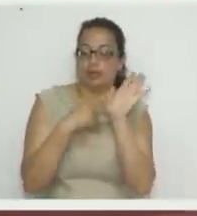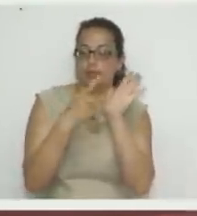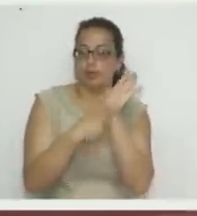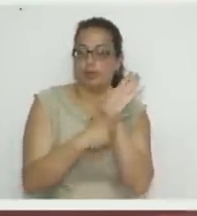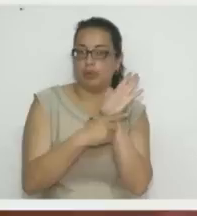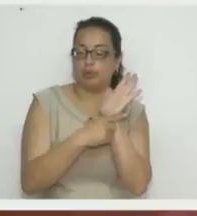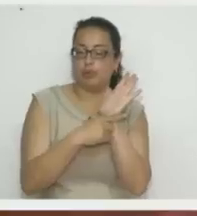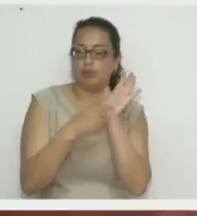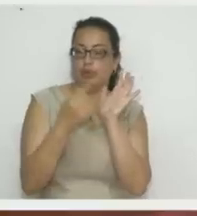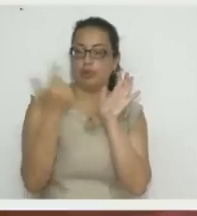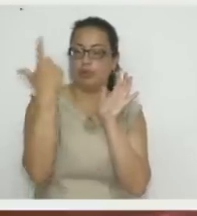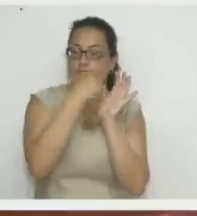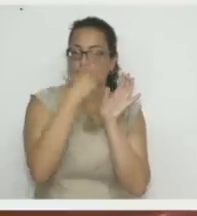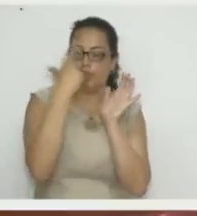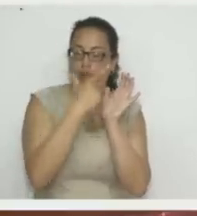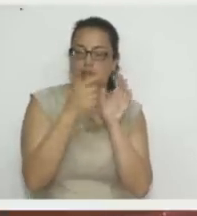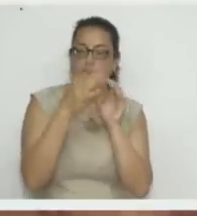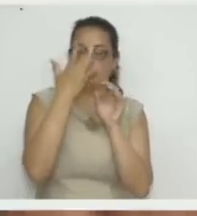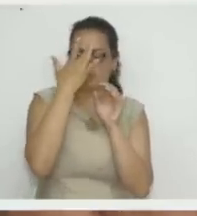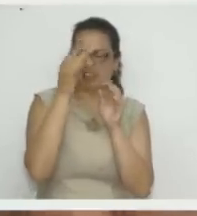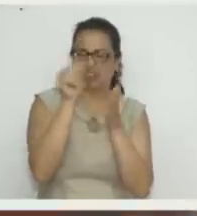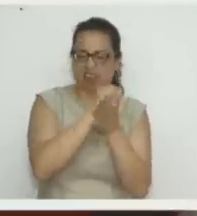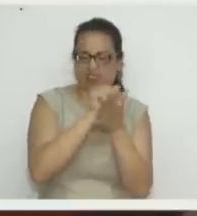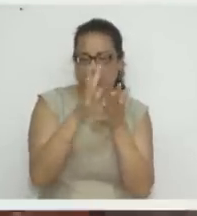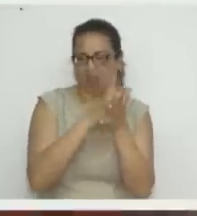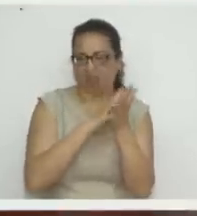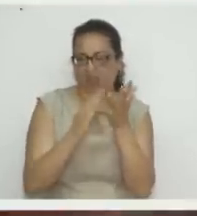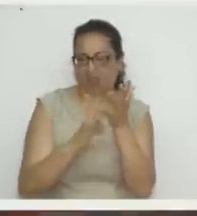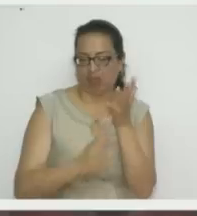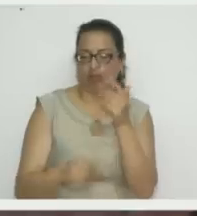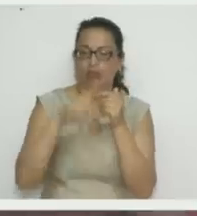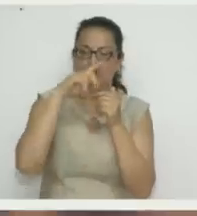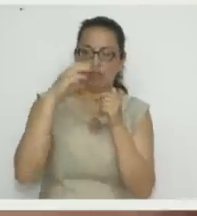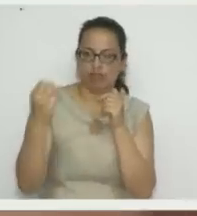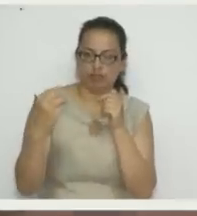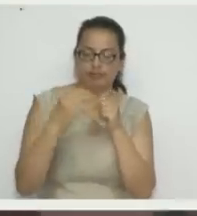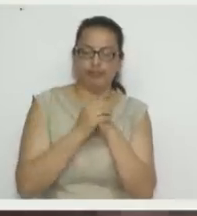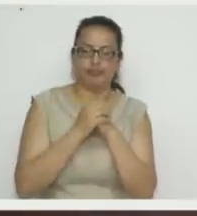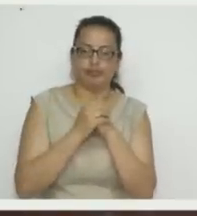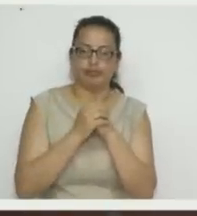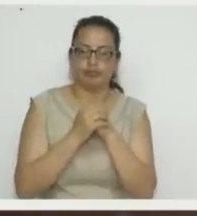a colocar ahorita porque la manchamos. Listo. Entonces dejamos ahí.